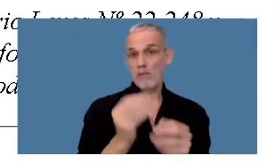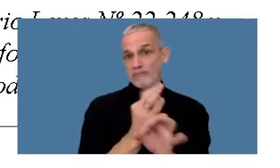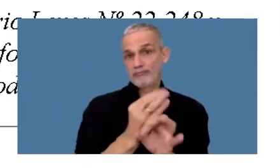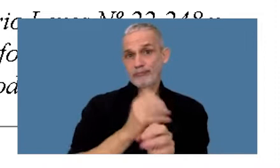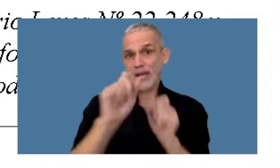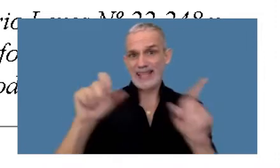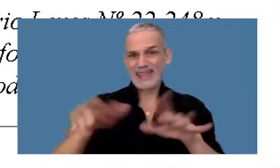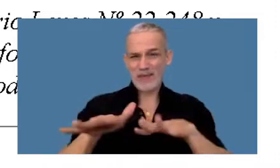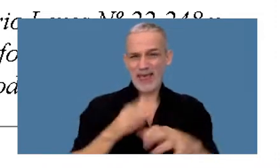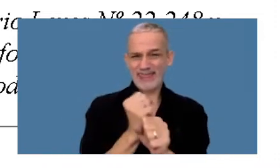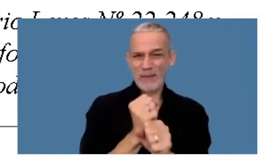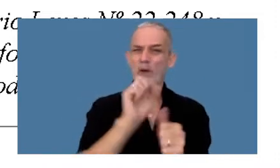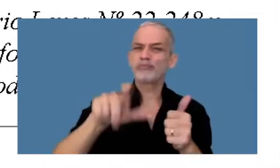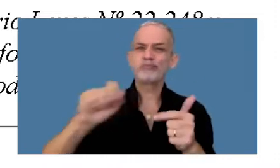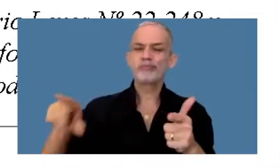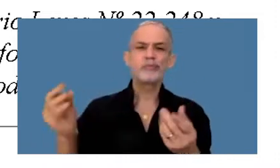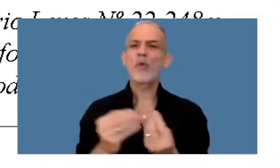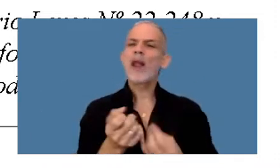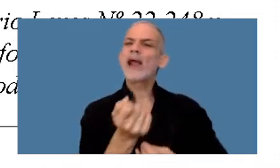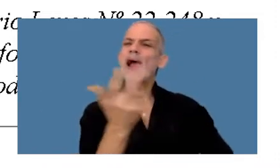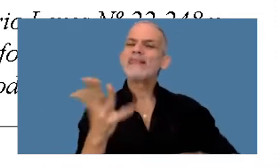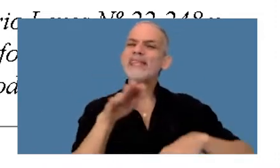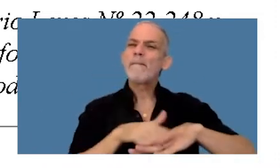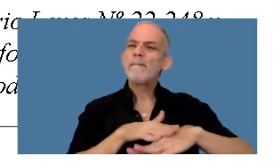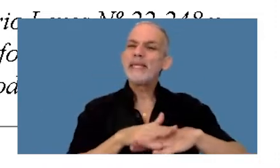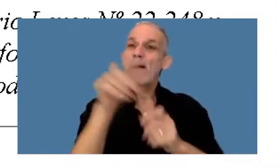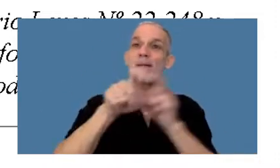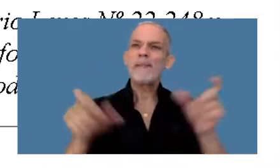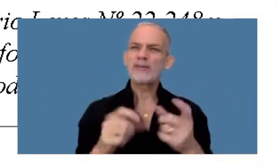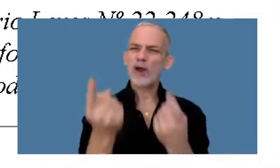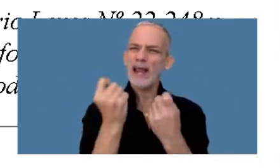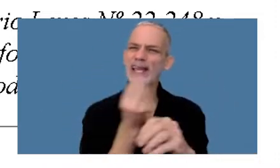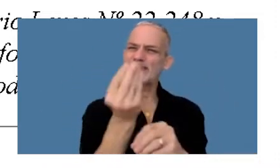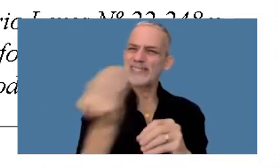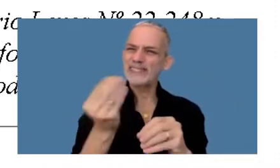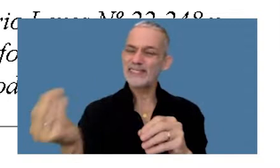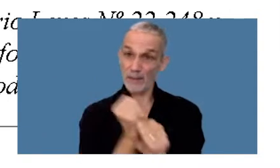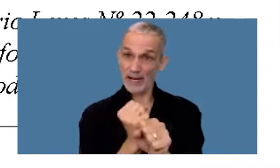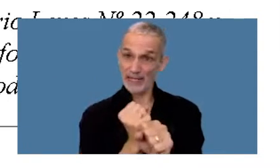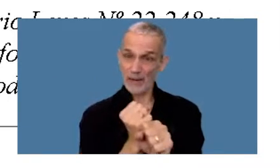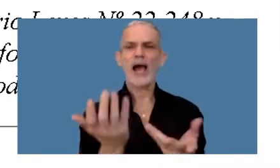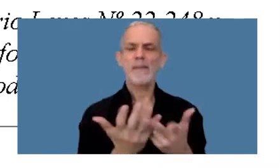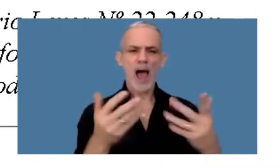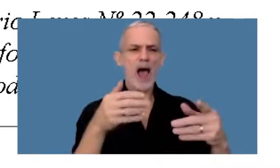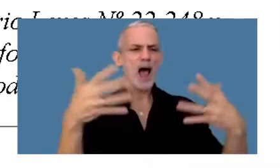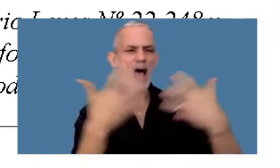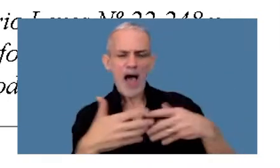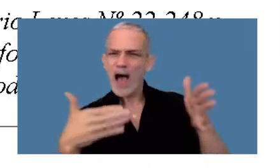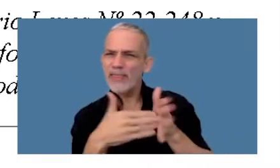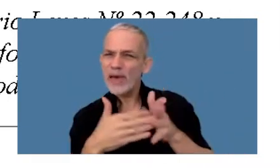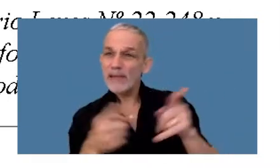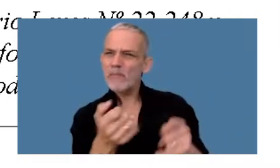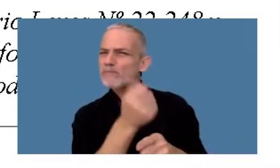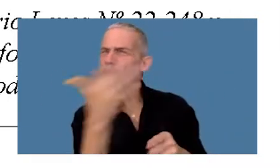actividad, cuál sería la cantidad mínima de trabajadores requeridos para, en función de esa cantidad